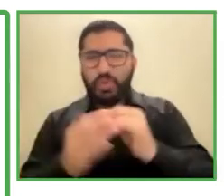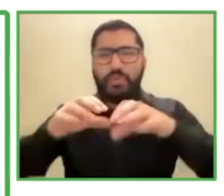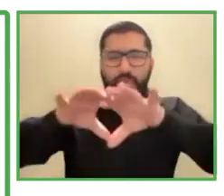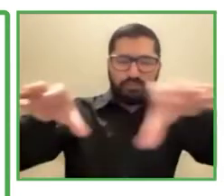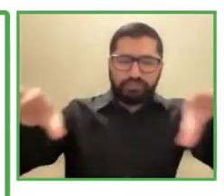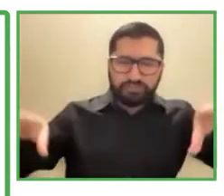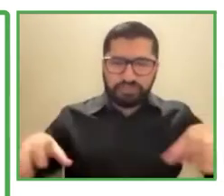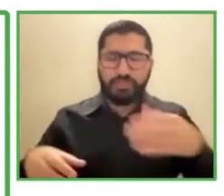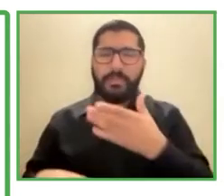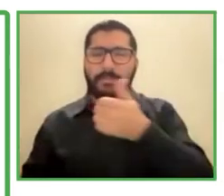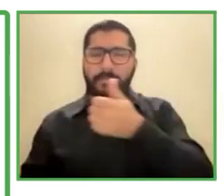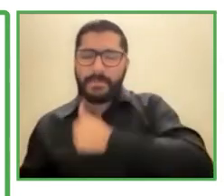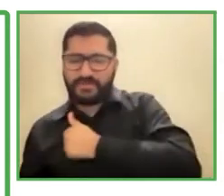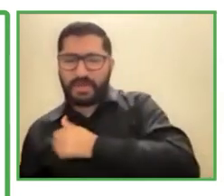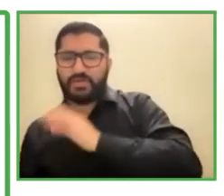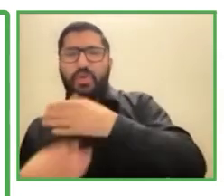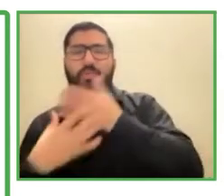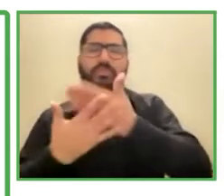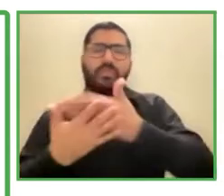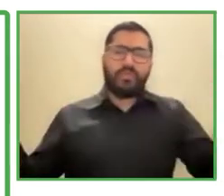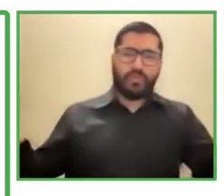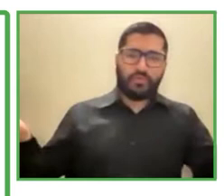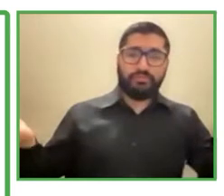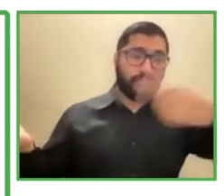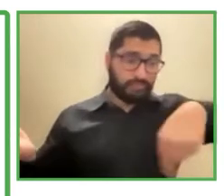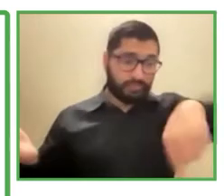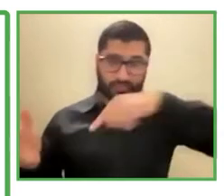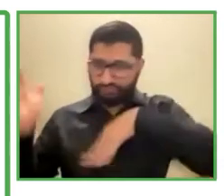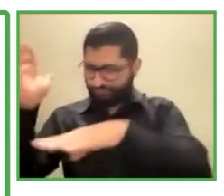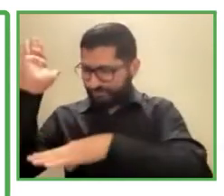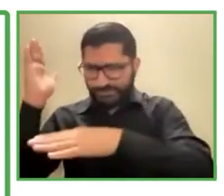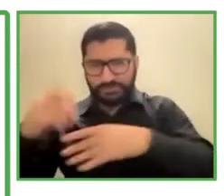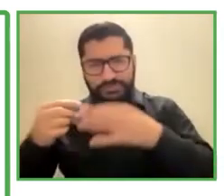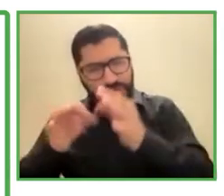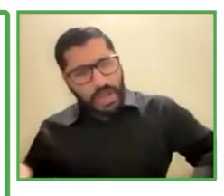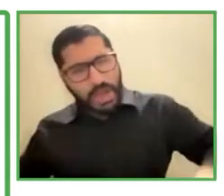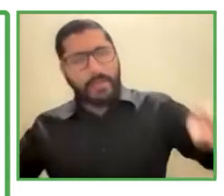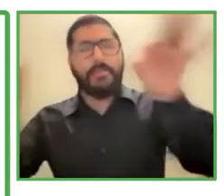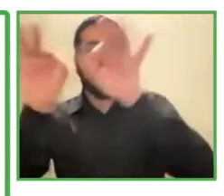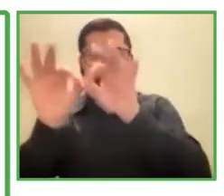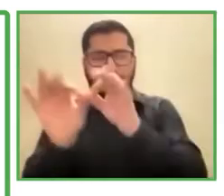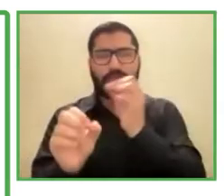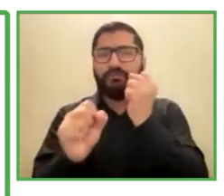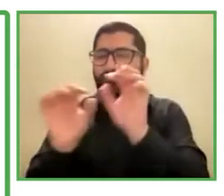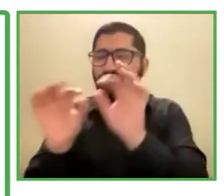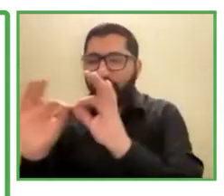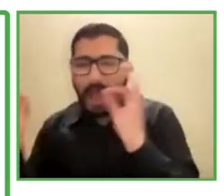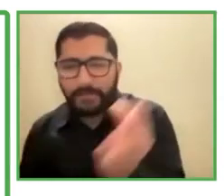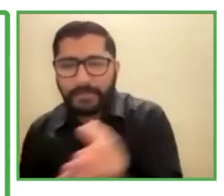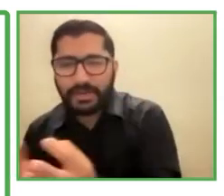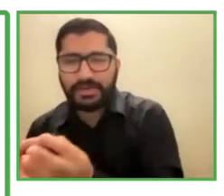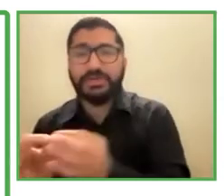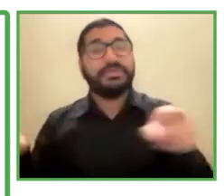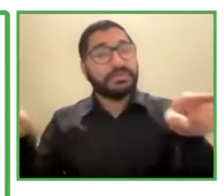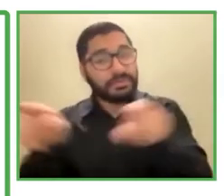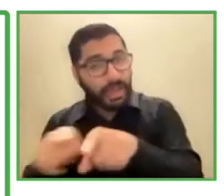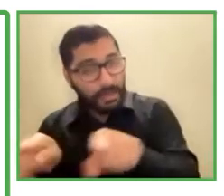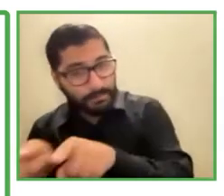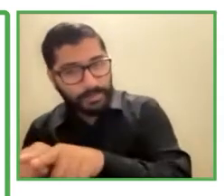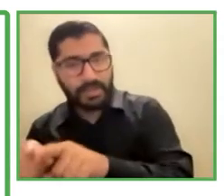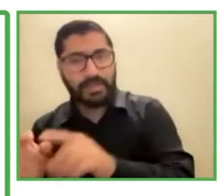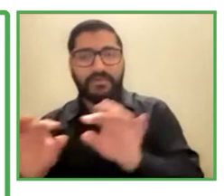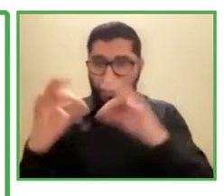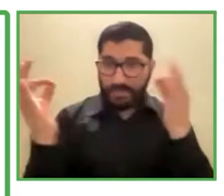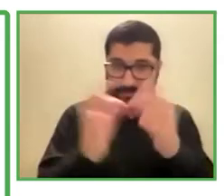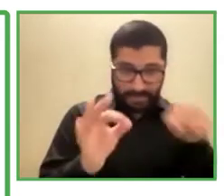nuestra gente, ¿no es cierto?, que tiene discapacidad, porque al interior de esa familia también existen algunos hijos, ¿no es cierto?, o familiares con discapacidad, con los